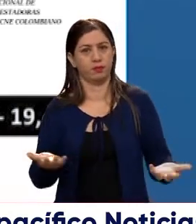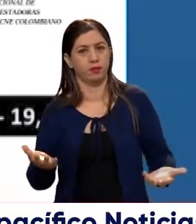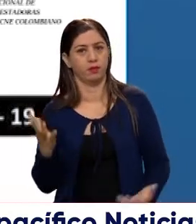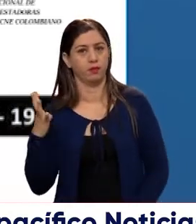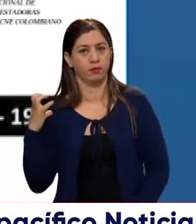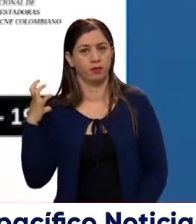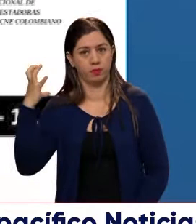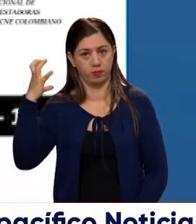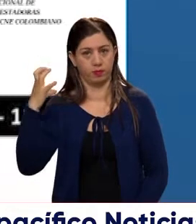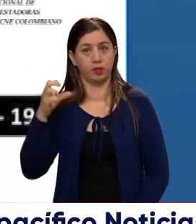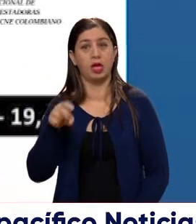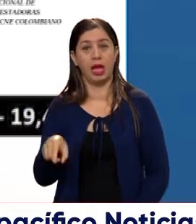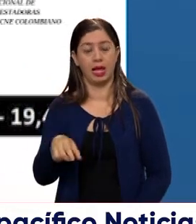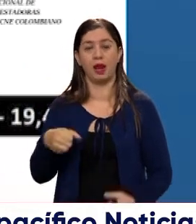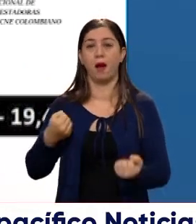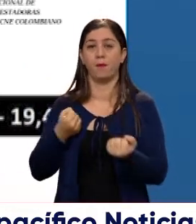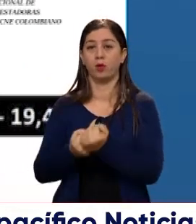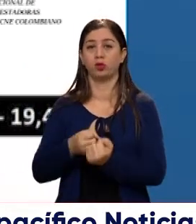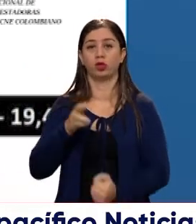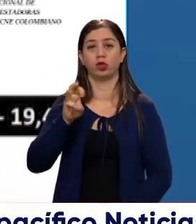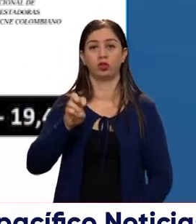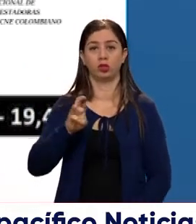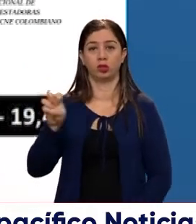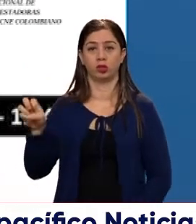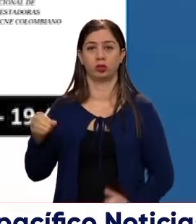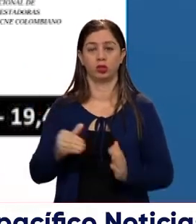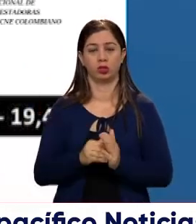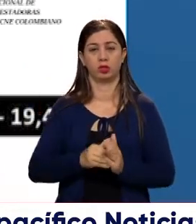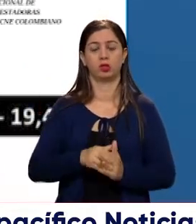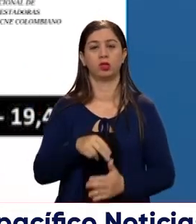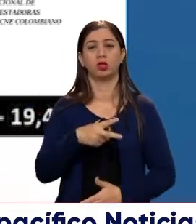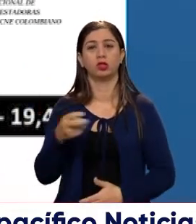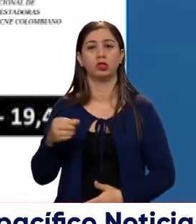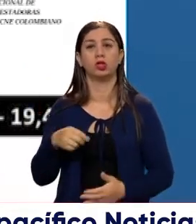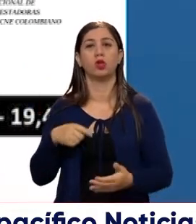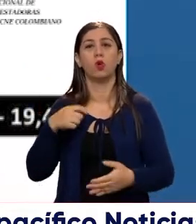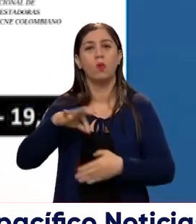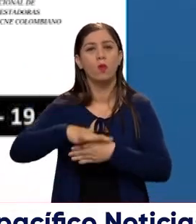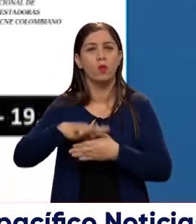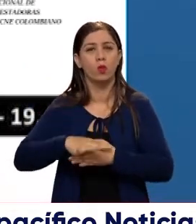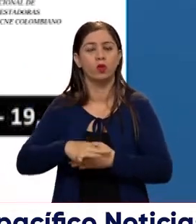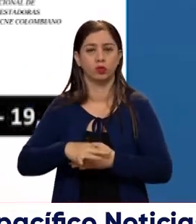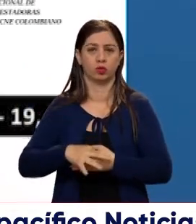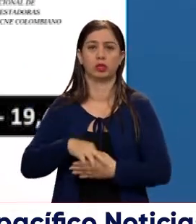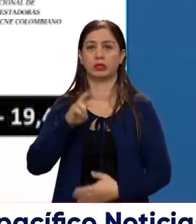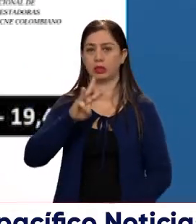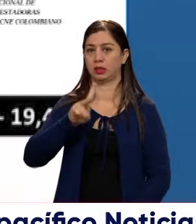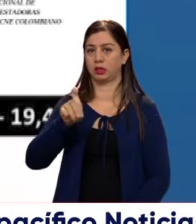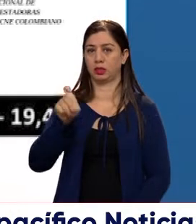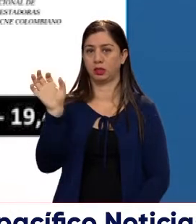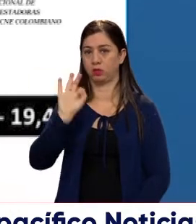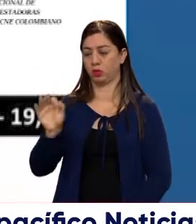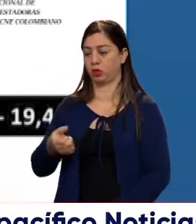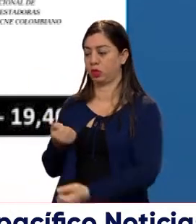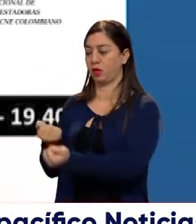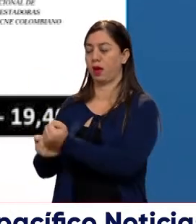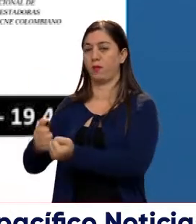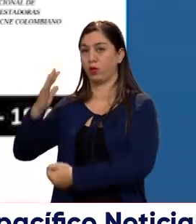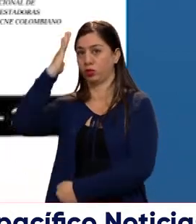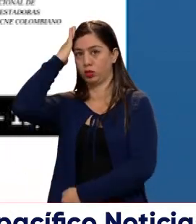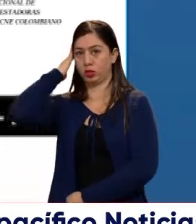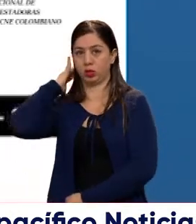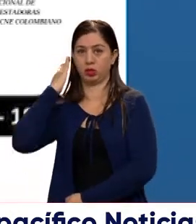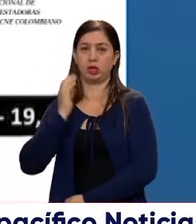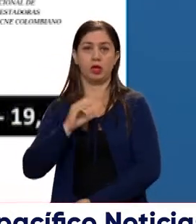Sergio Fajardo, de sus 885.268 votos, sería un 36% para el ingeniero Rodolfo Hernández